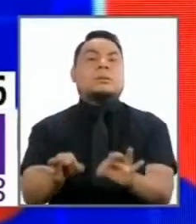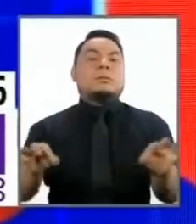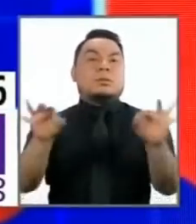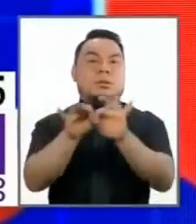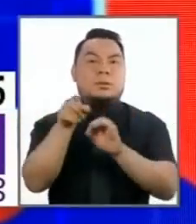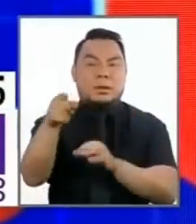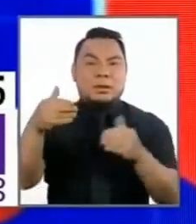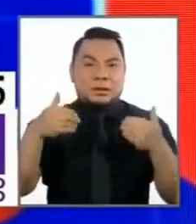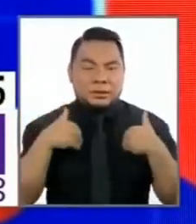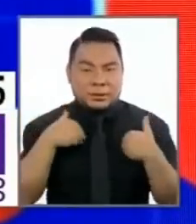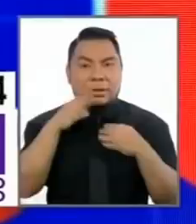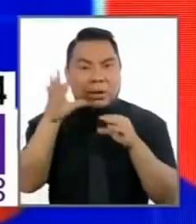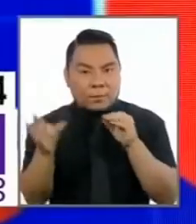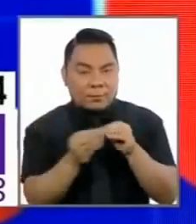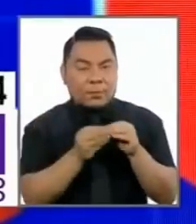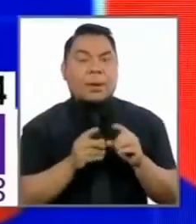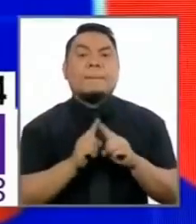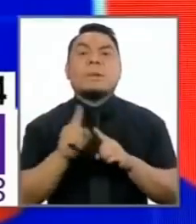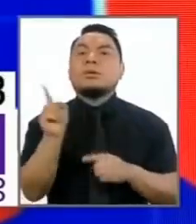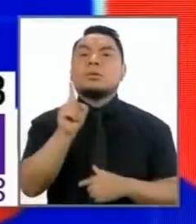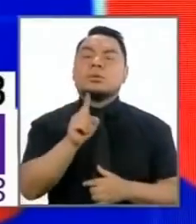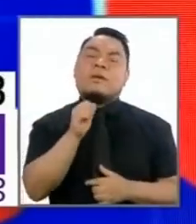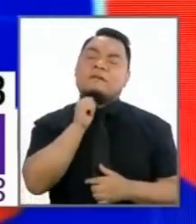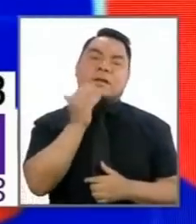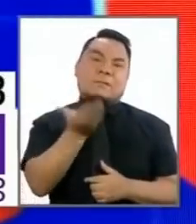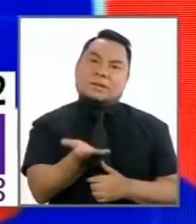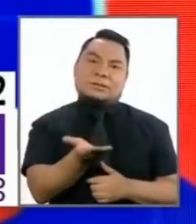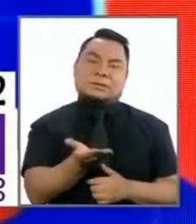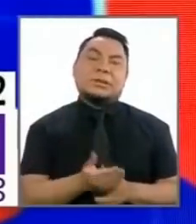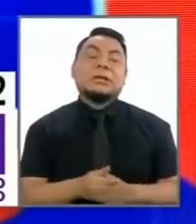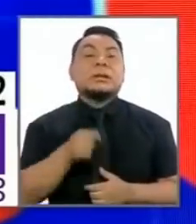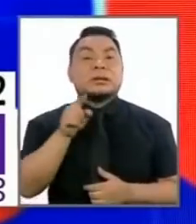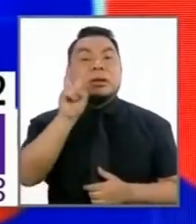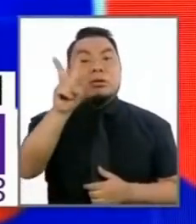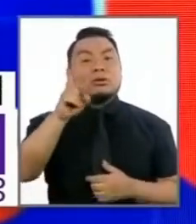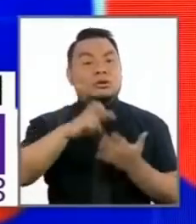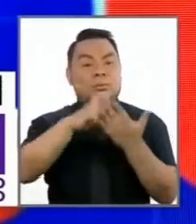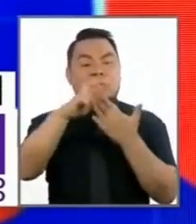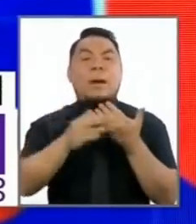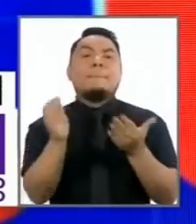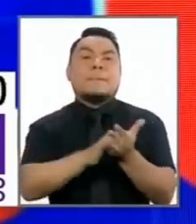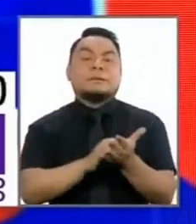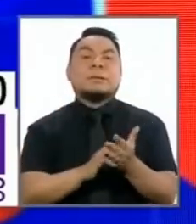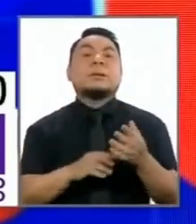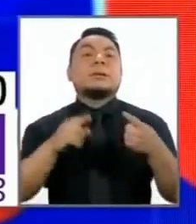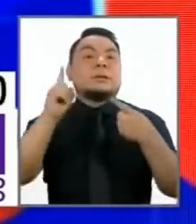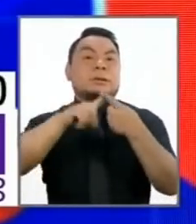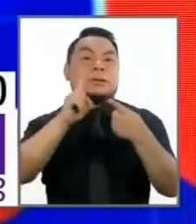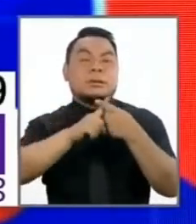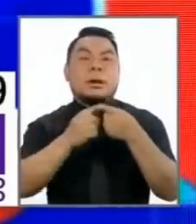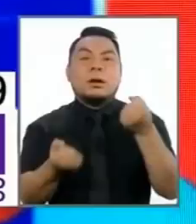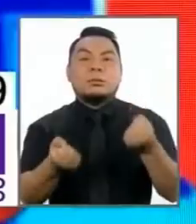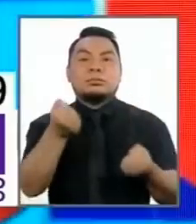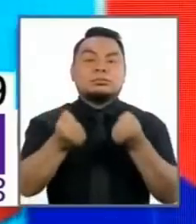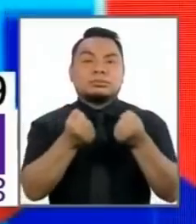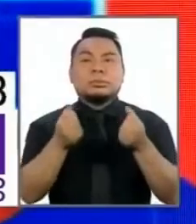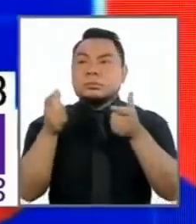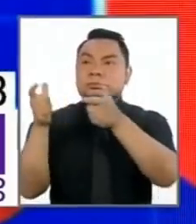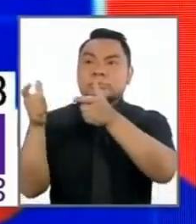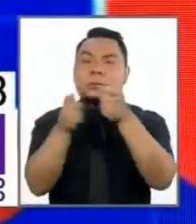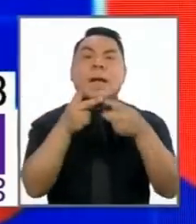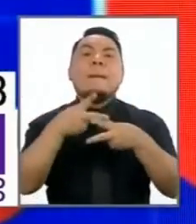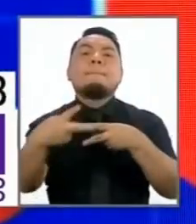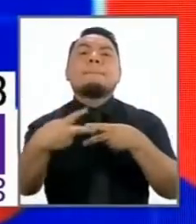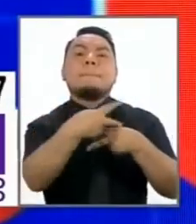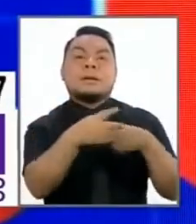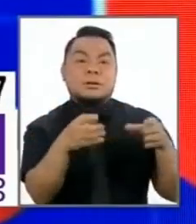importantes y tienen que estar complementadas pero no son suficientes acá dos programas más el primero es el patrullaje vecinal que ha tenido